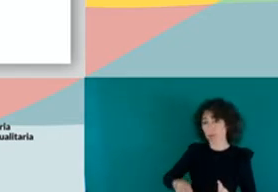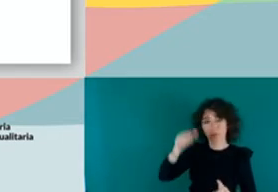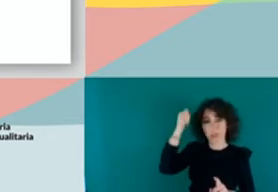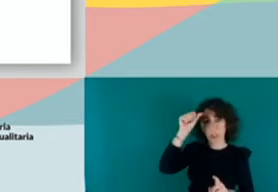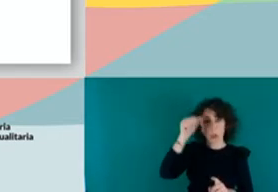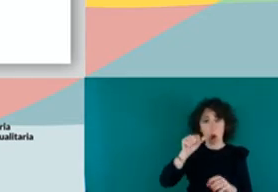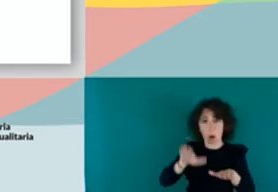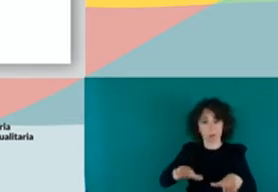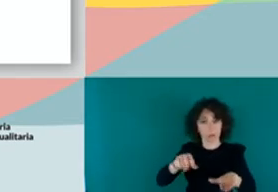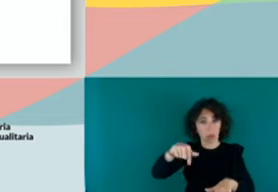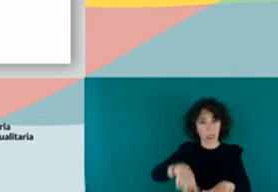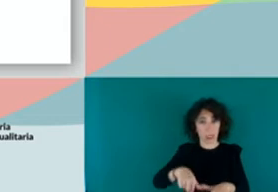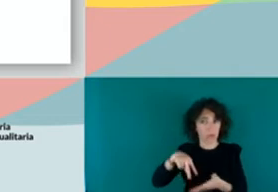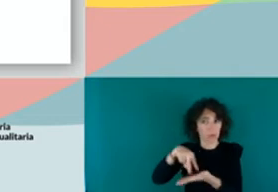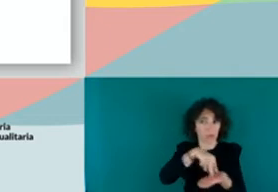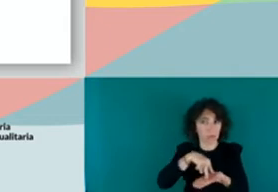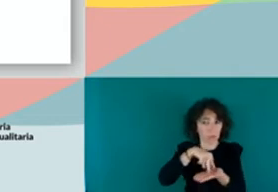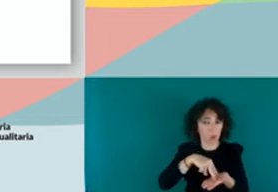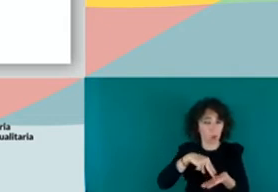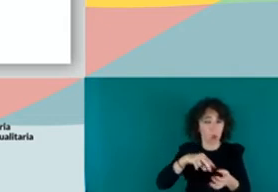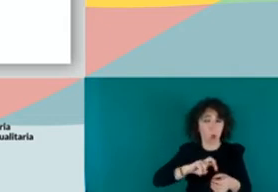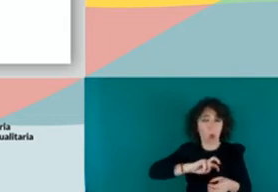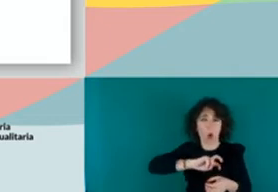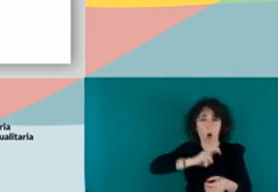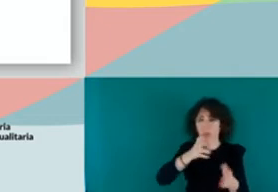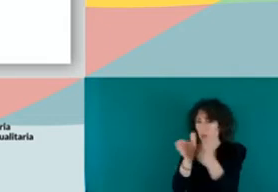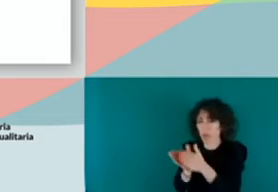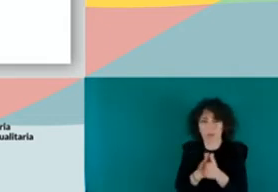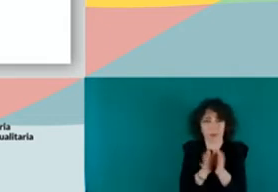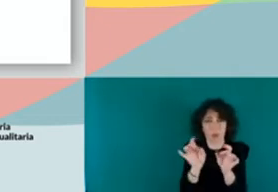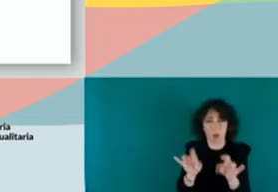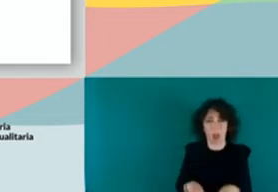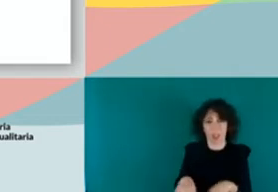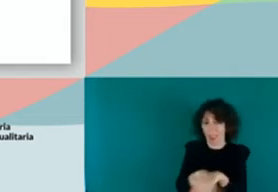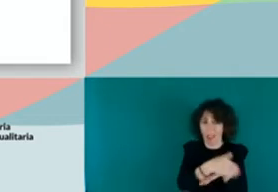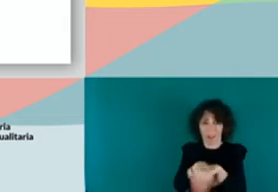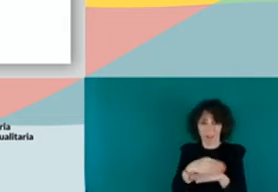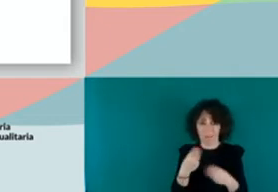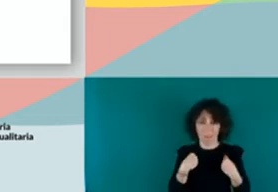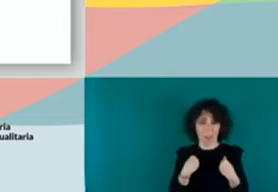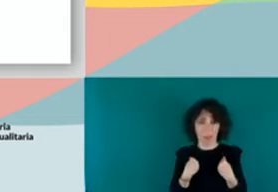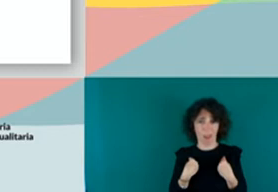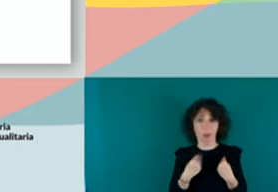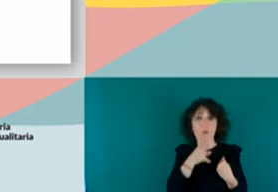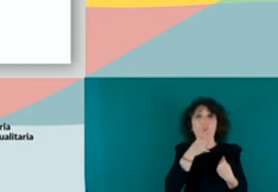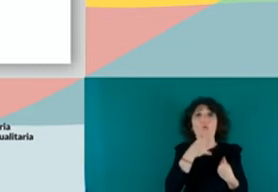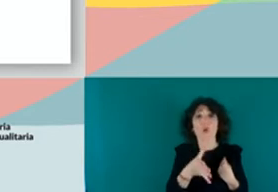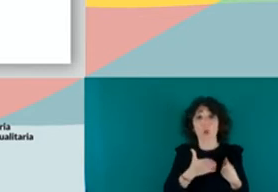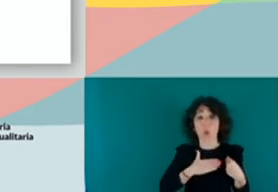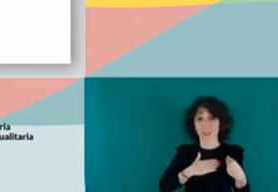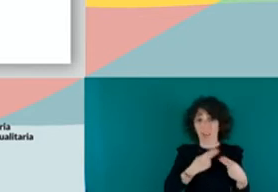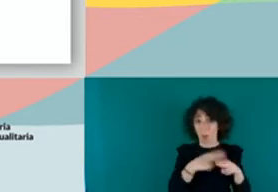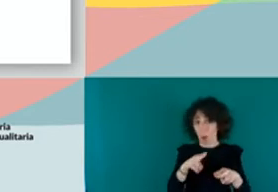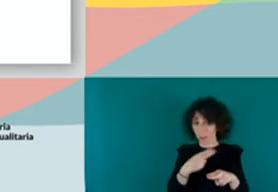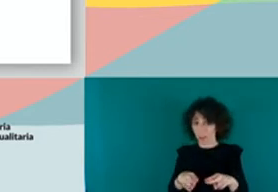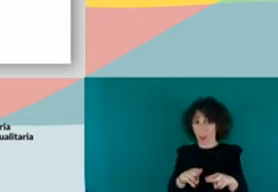otros chicos que llegaron estaba en situación de calle porque nuestra política aparte, o sea,